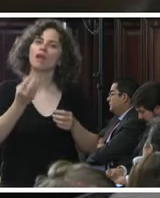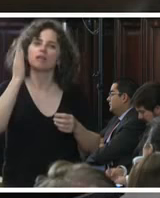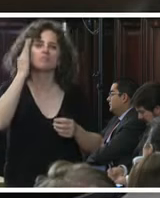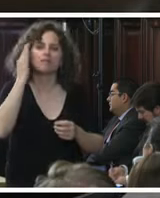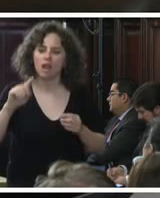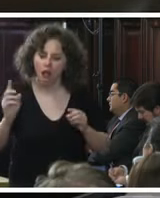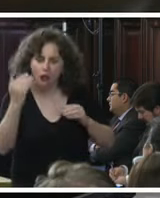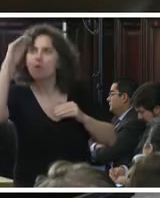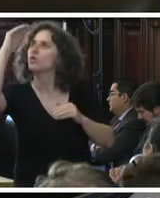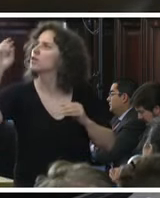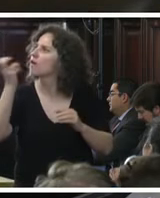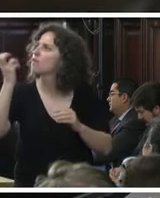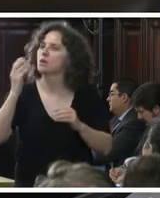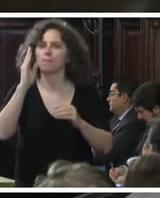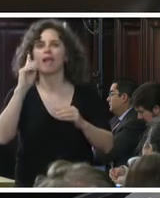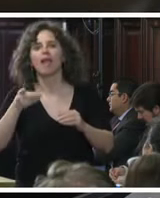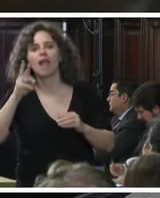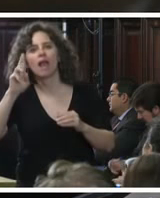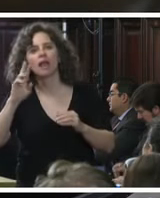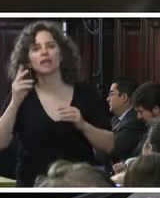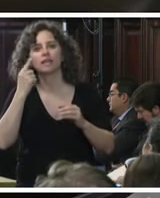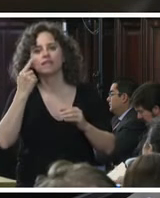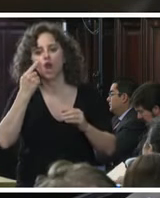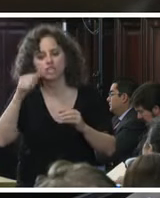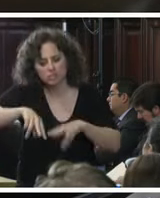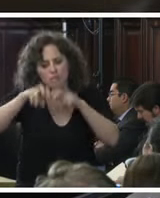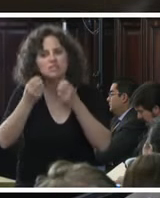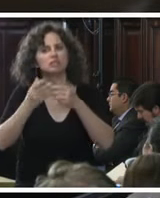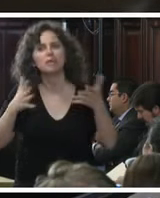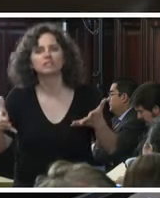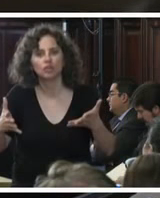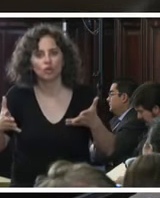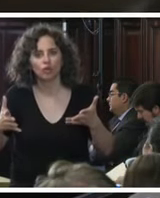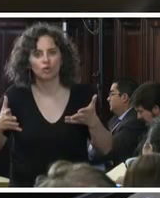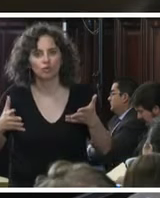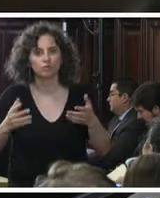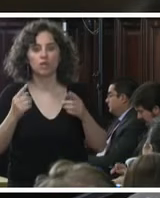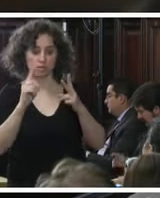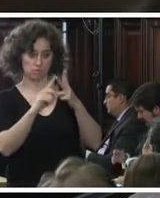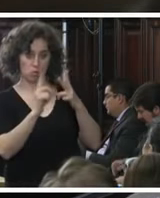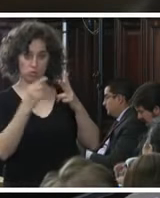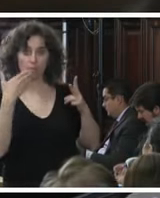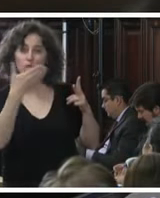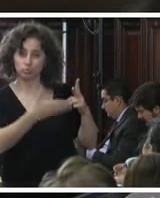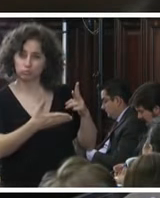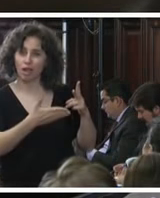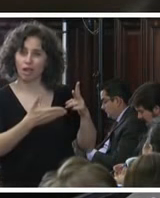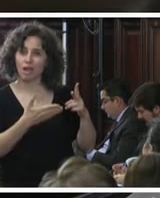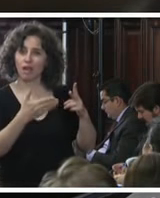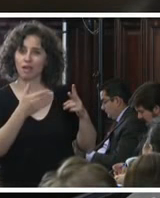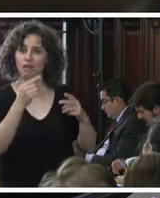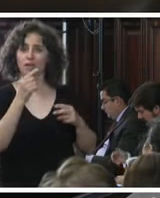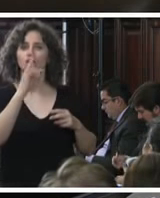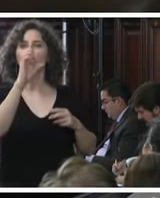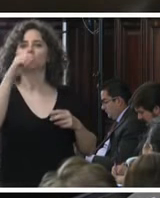autoridades y de la PGR que estaba conduciendo esta investigación y se ve la segunda pregunta este señor